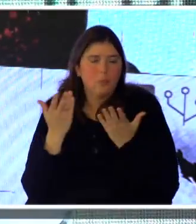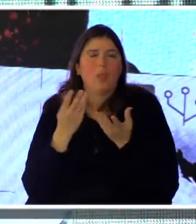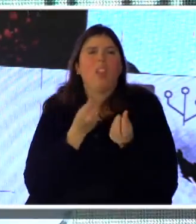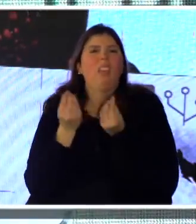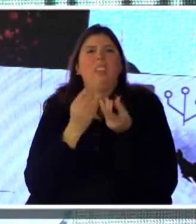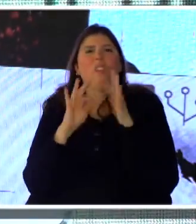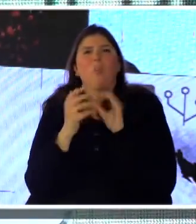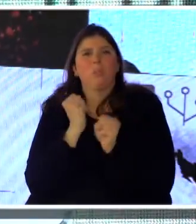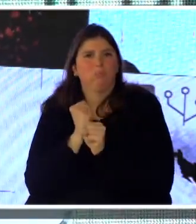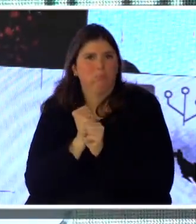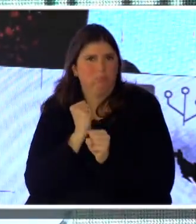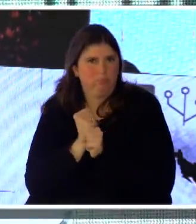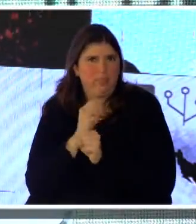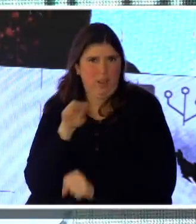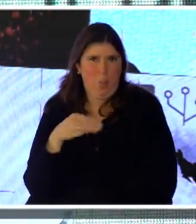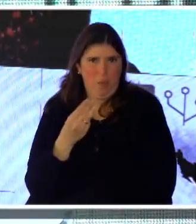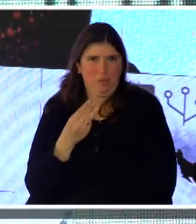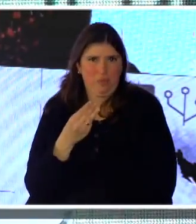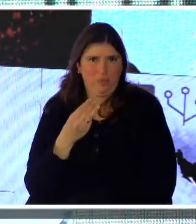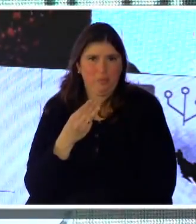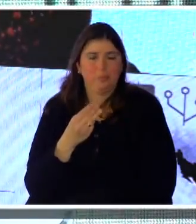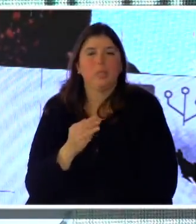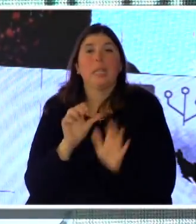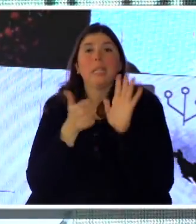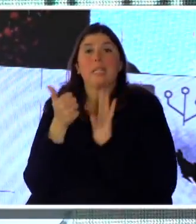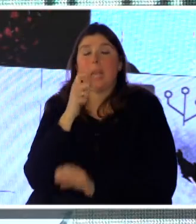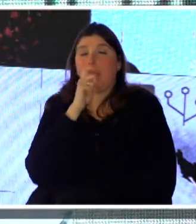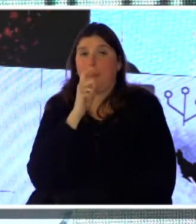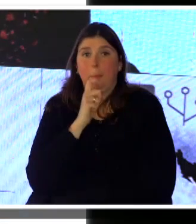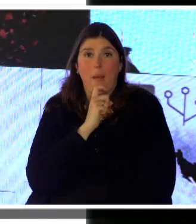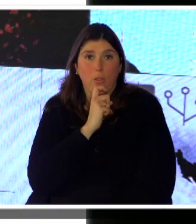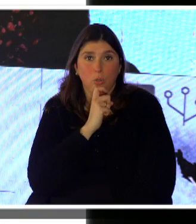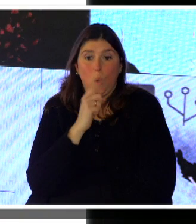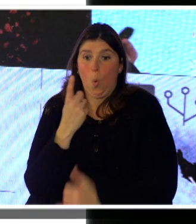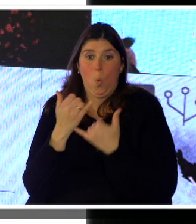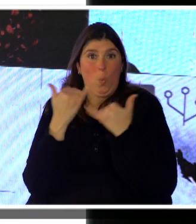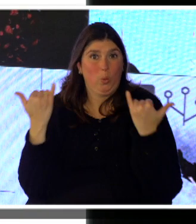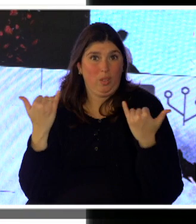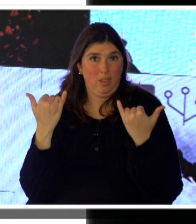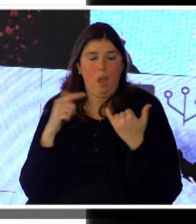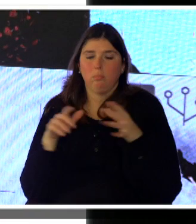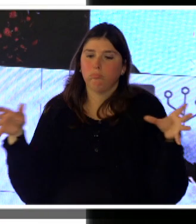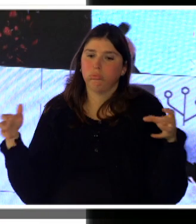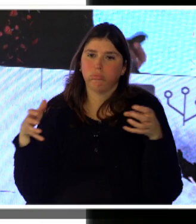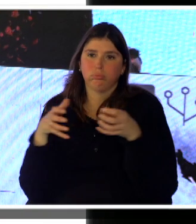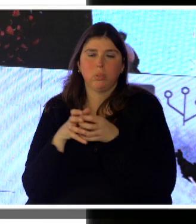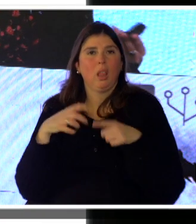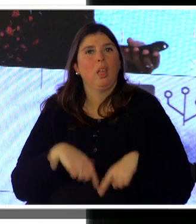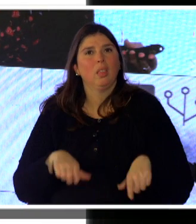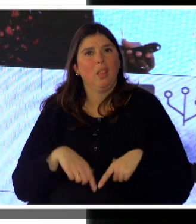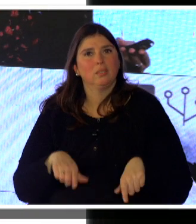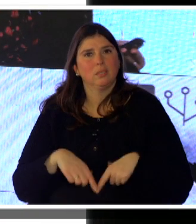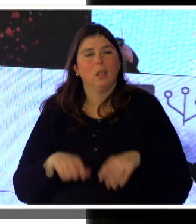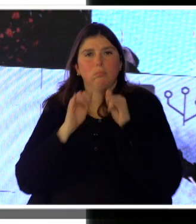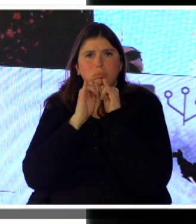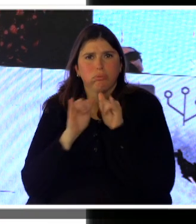hay en un sitio web, digamos. El 6 de marzo fue un día en el que se juntó en la intendencia el lanzamiento de